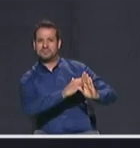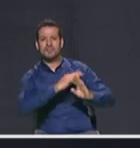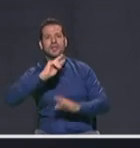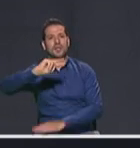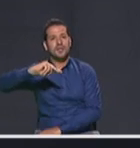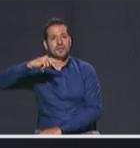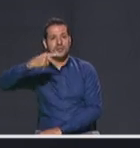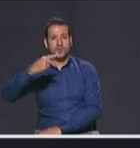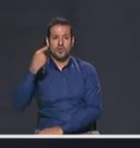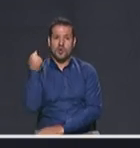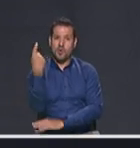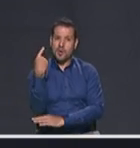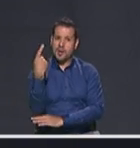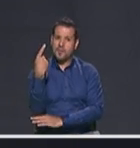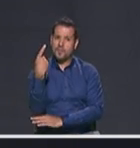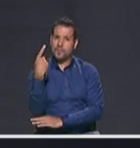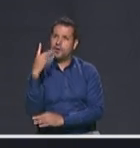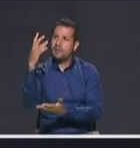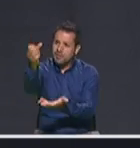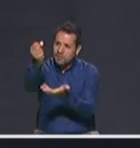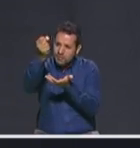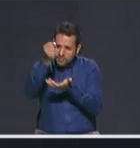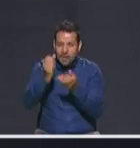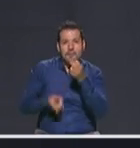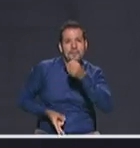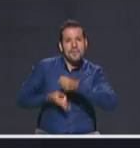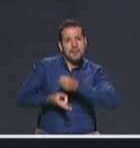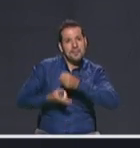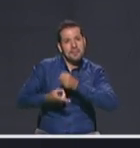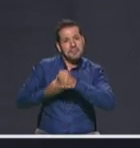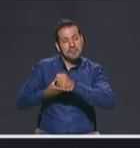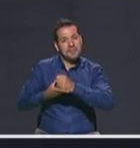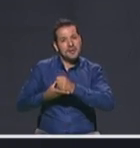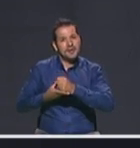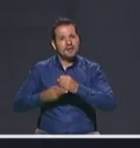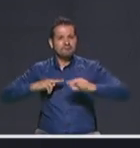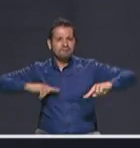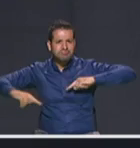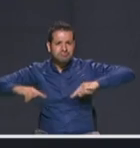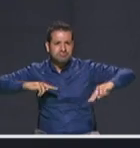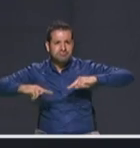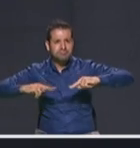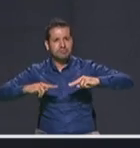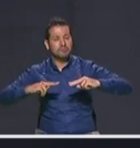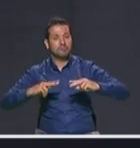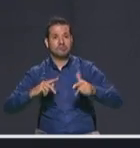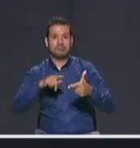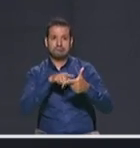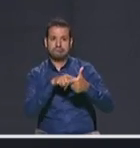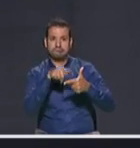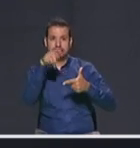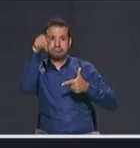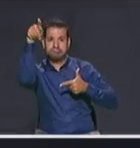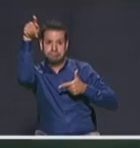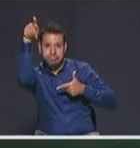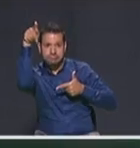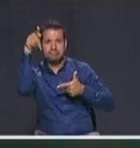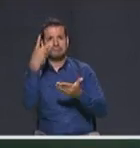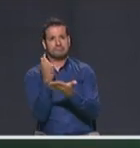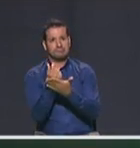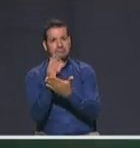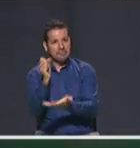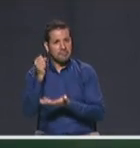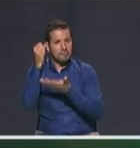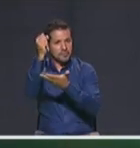una política de austeridad que permitió que esta entidad generara un superávit financiero bien importante. Daniel